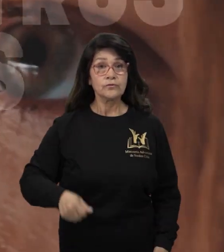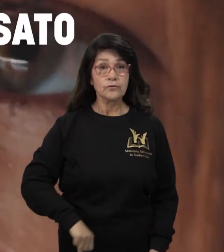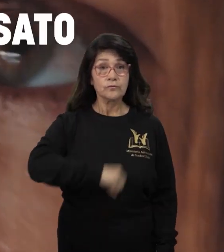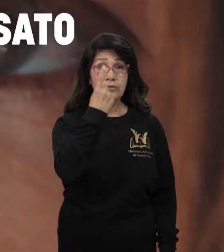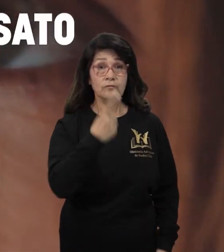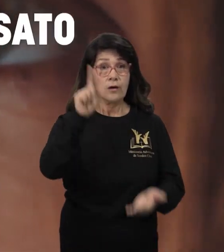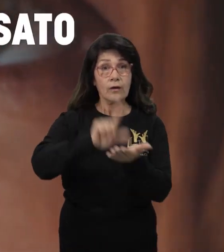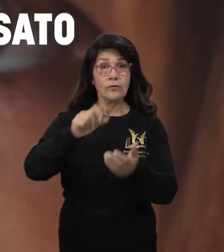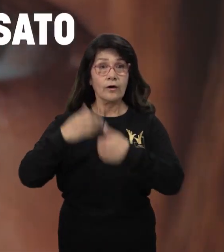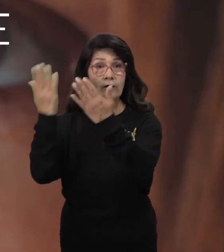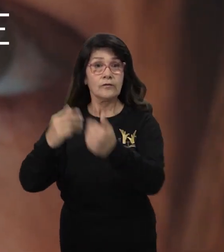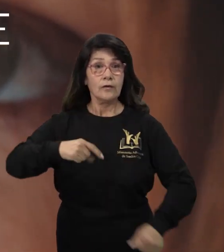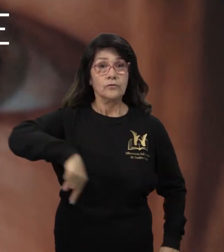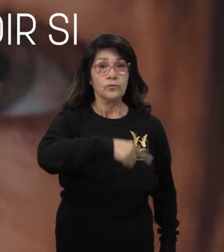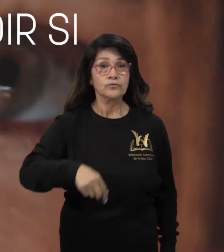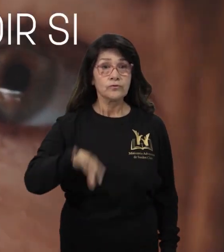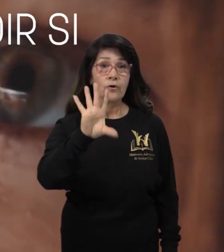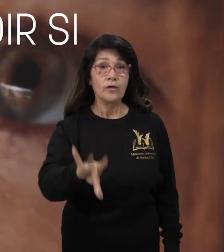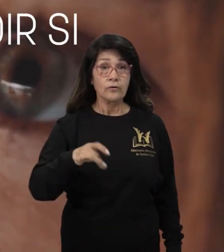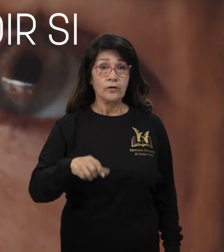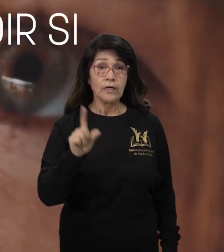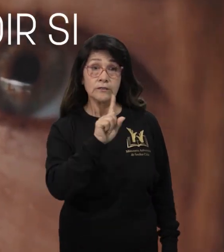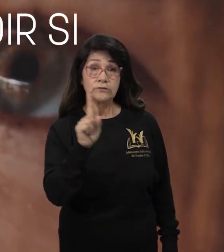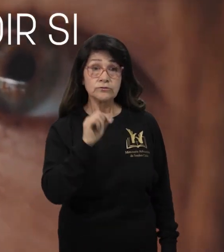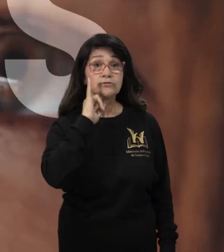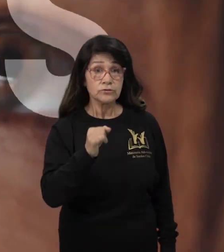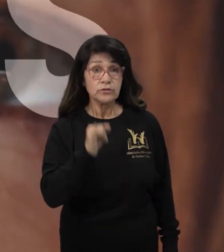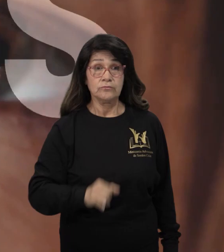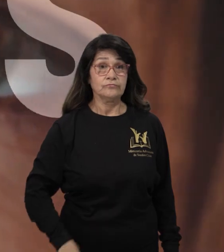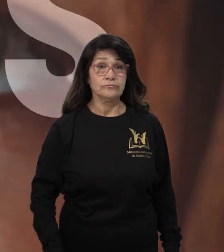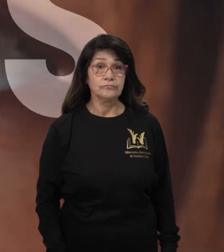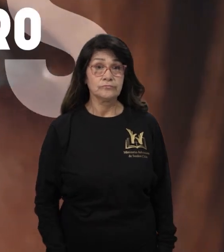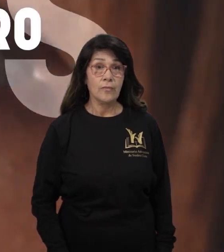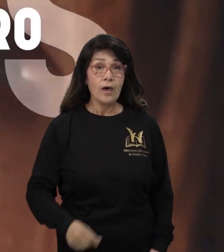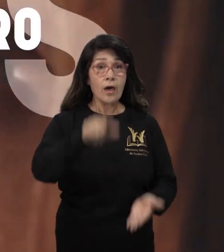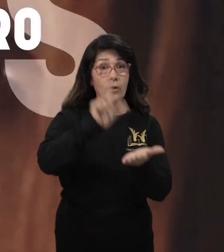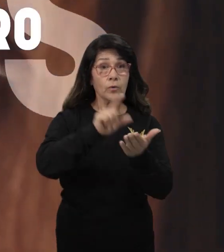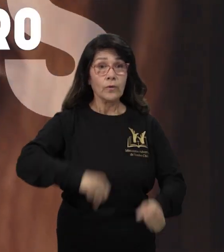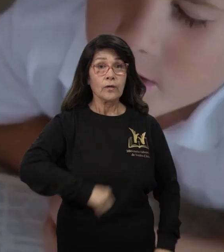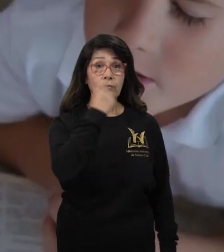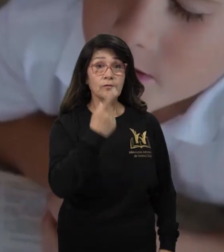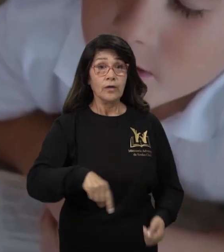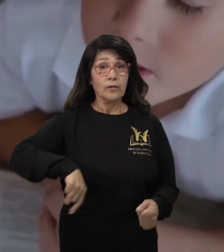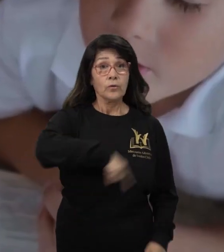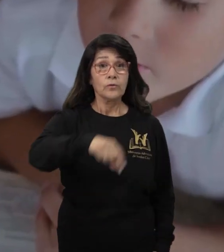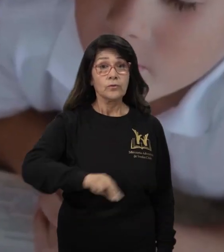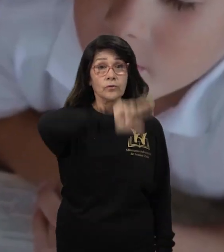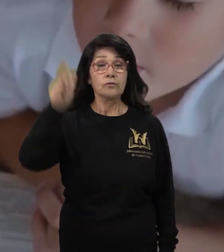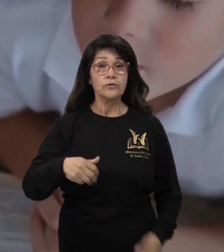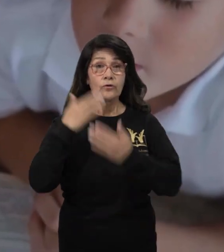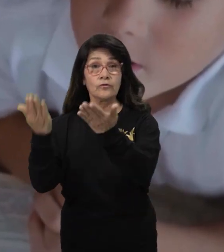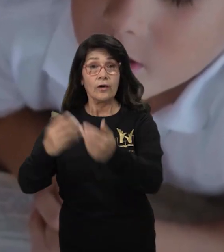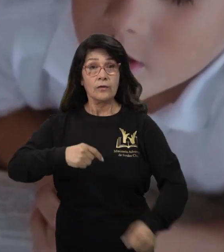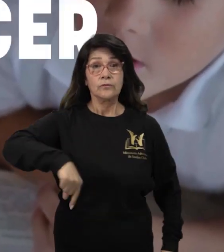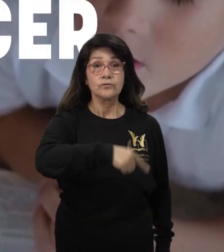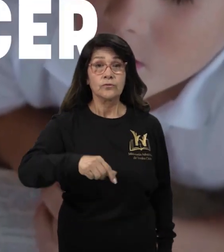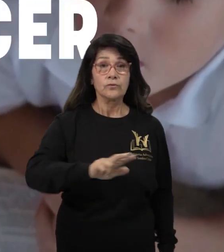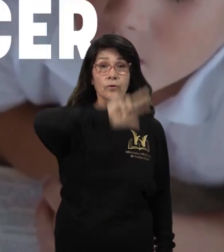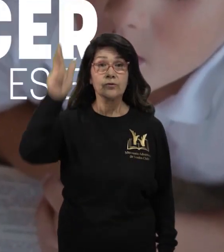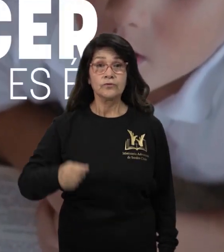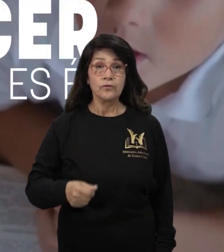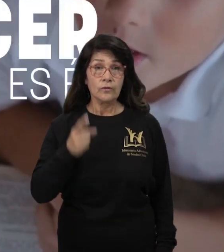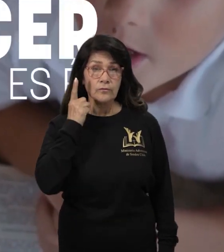oídos, resulta insensato pensar que podemos decidir si Dios es o no lo primero. Poner a Dios en primer lugar significa